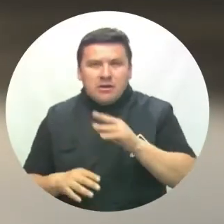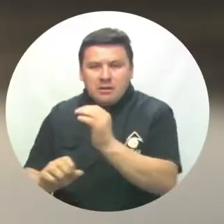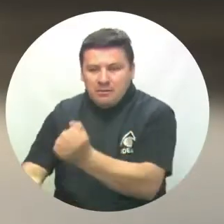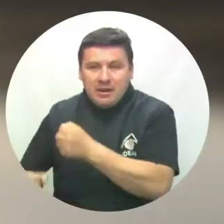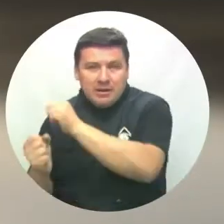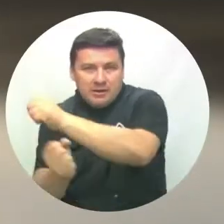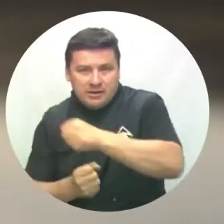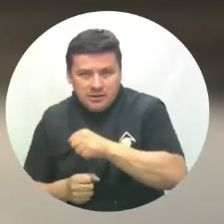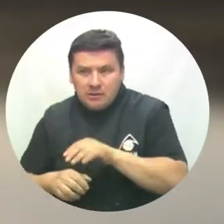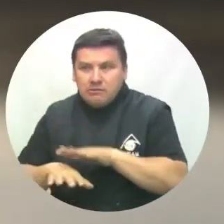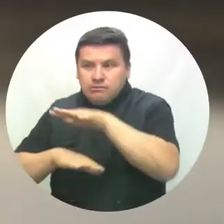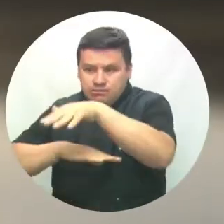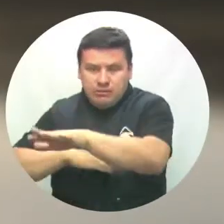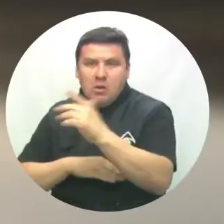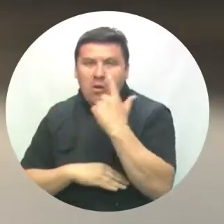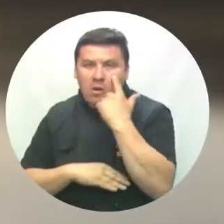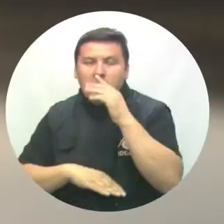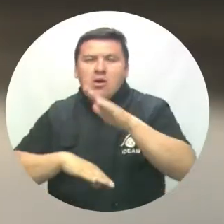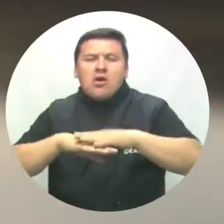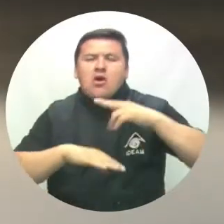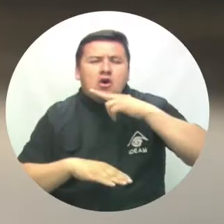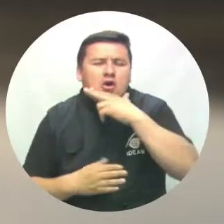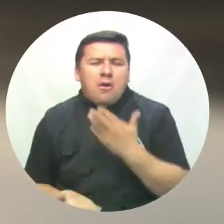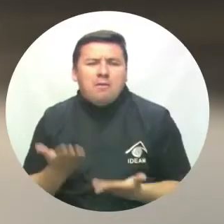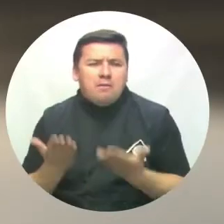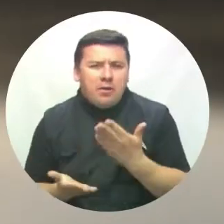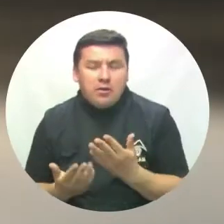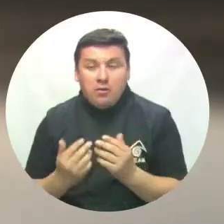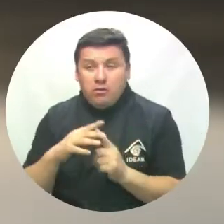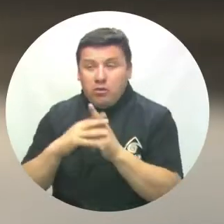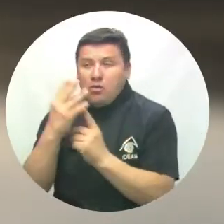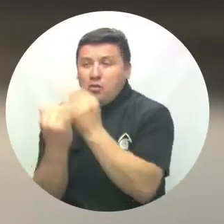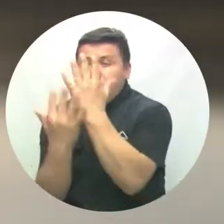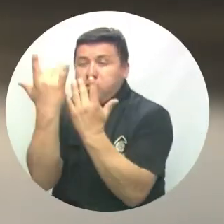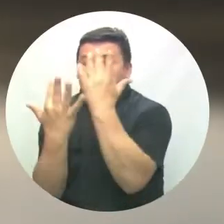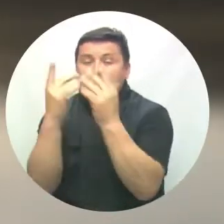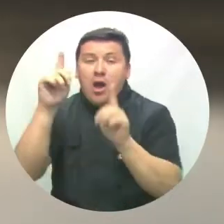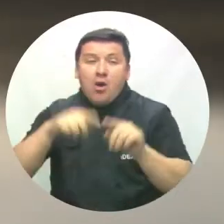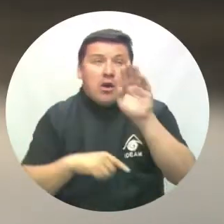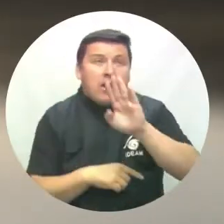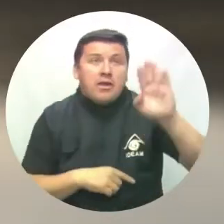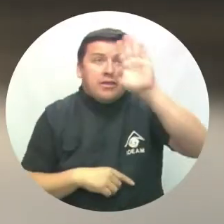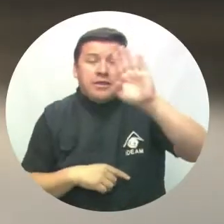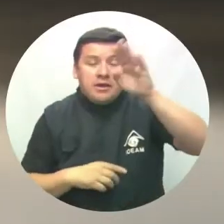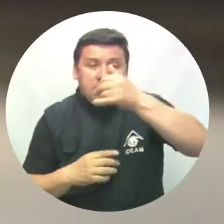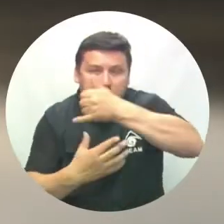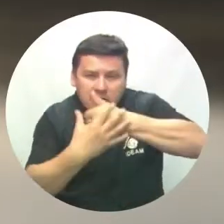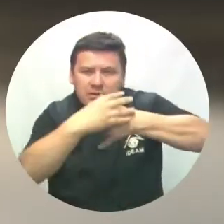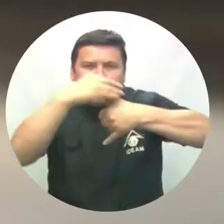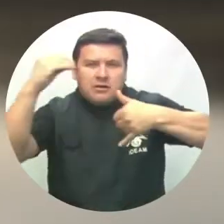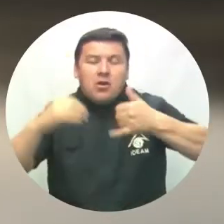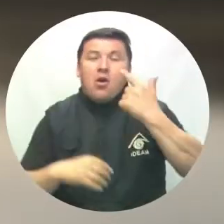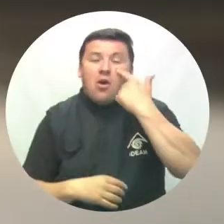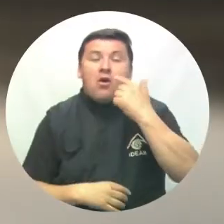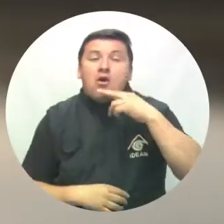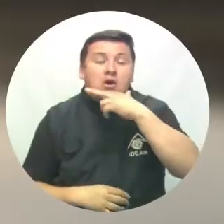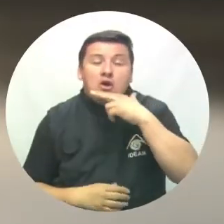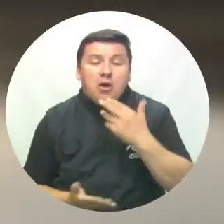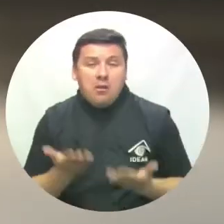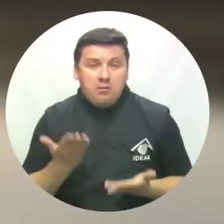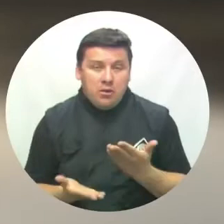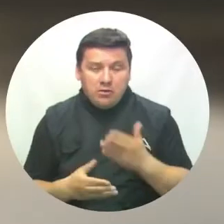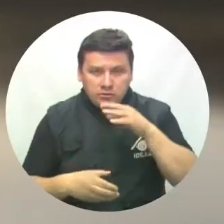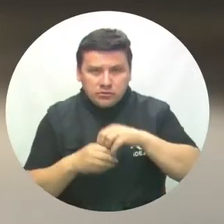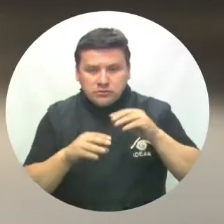del Banco Magdalena. Alerta roja por alta probabilidad de incendios en algunos departamentos de la región Caribe. Alerta roja por alta